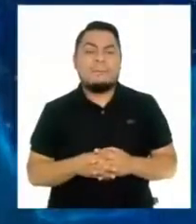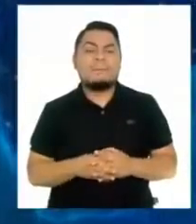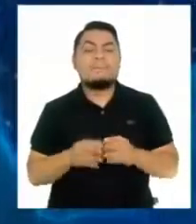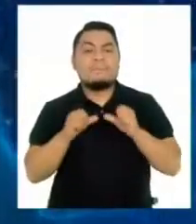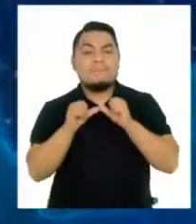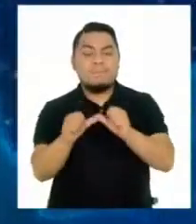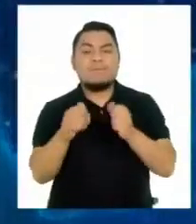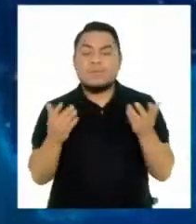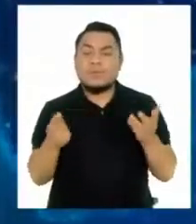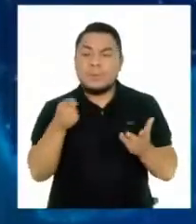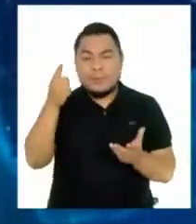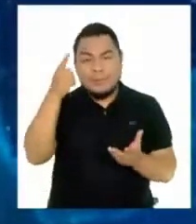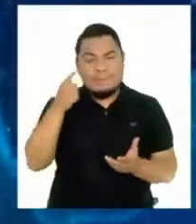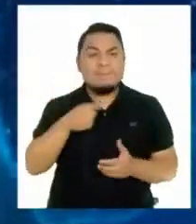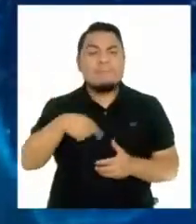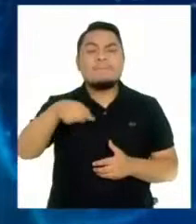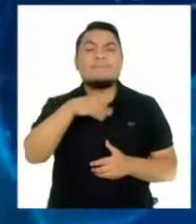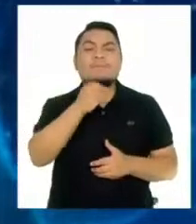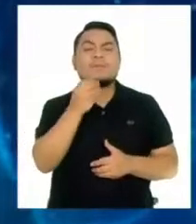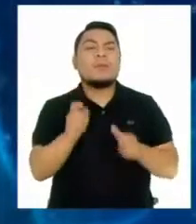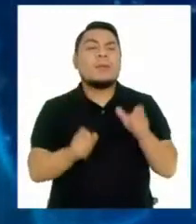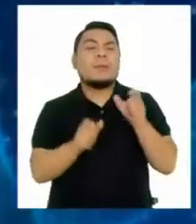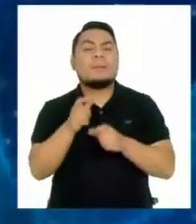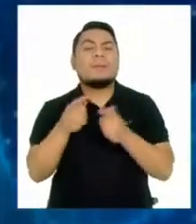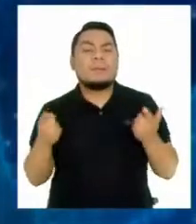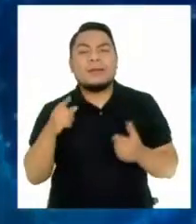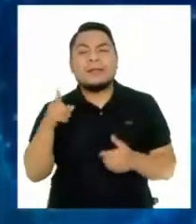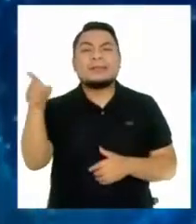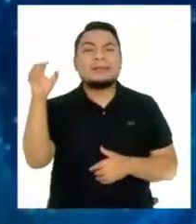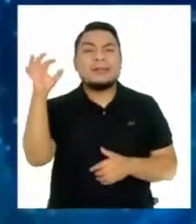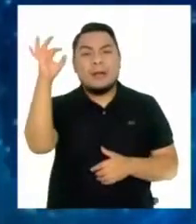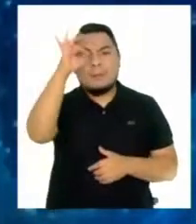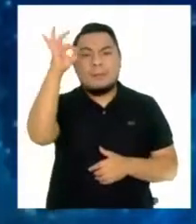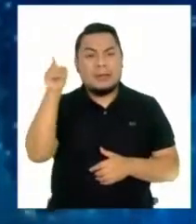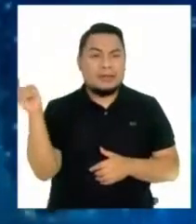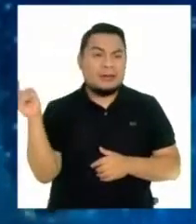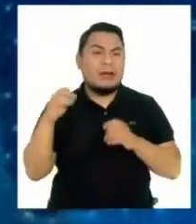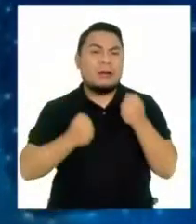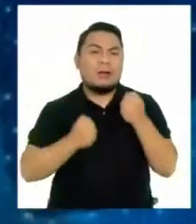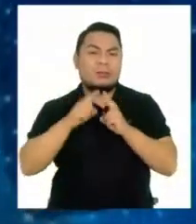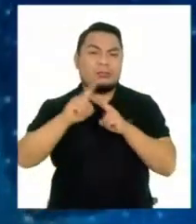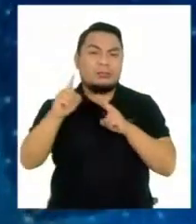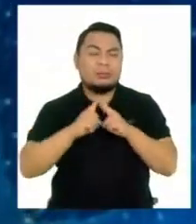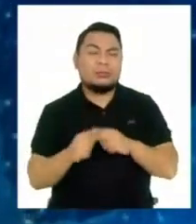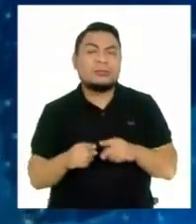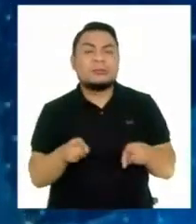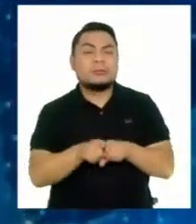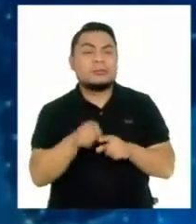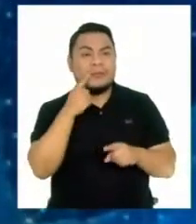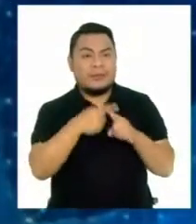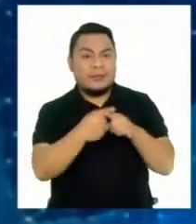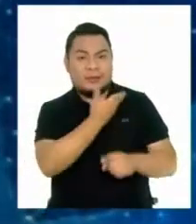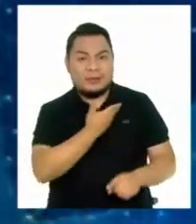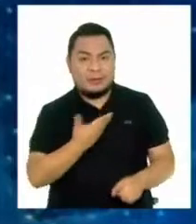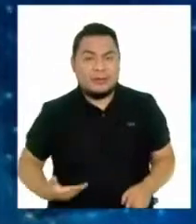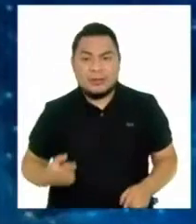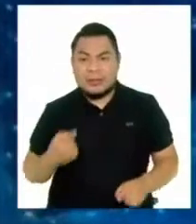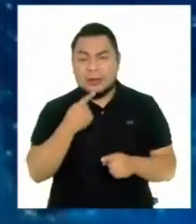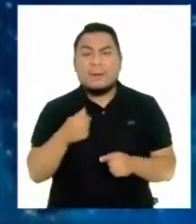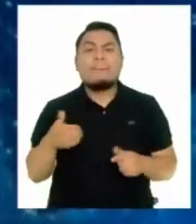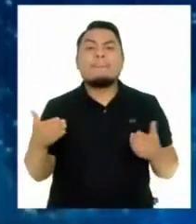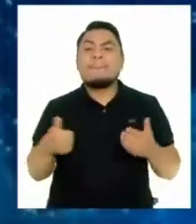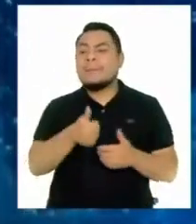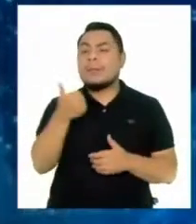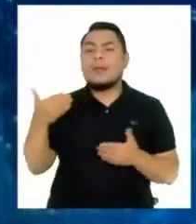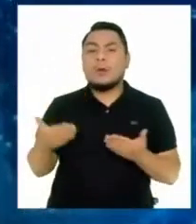Continúa la dramática evacuación de cientos de personas en Afganistán, mientras que fuera de Kabul un ex vicepresidente se autoproclama como